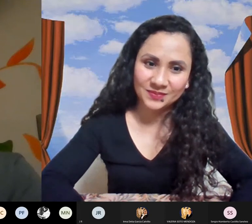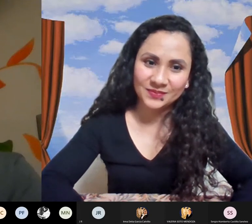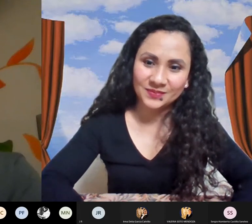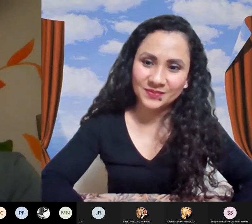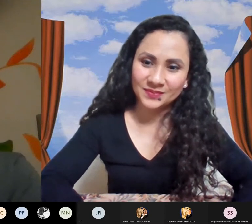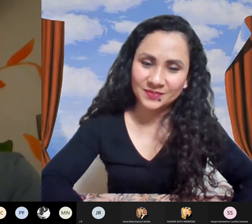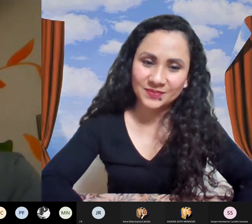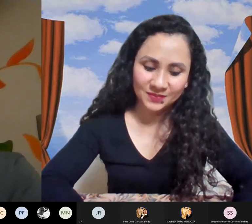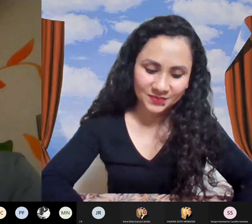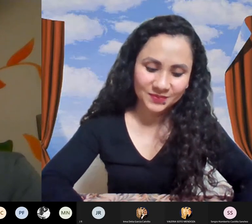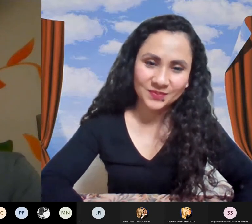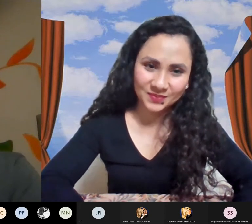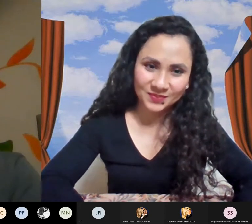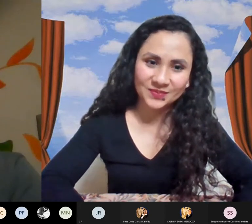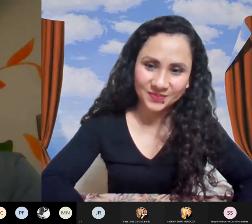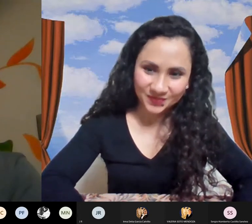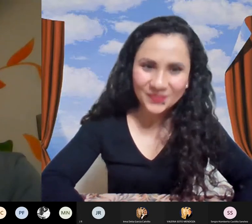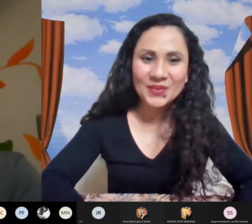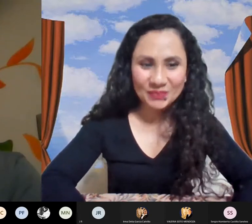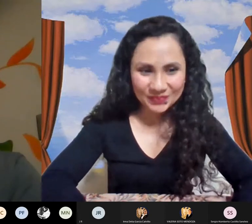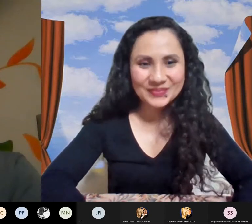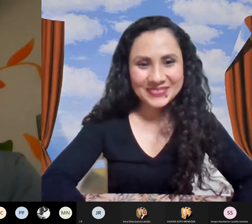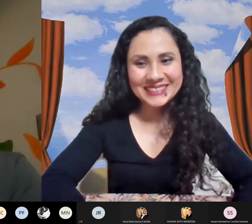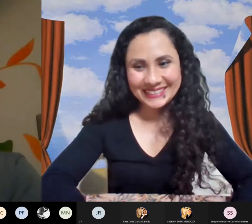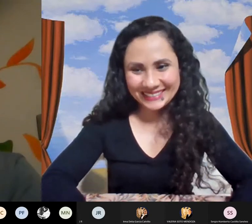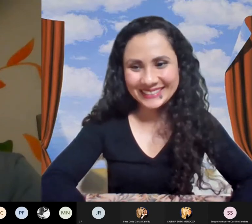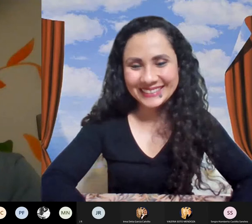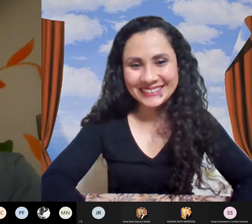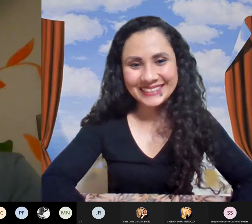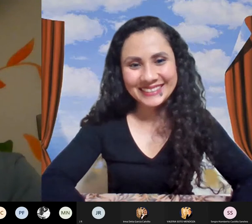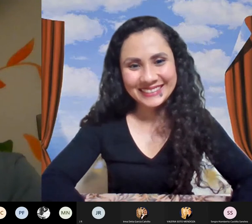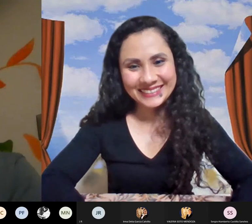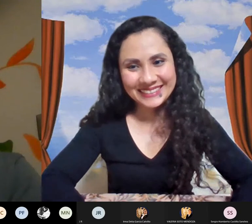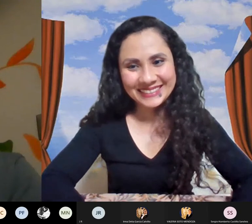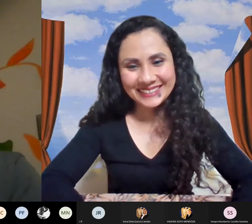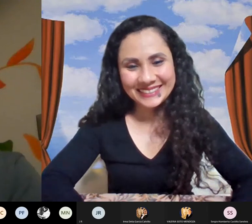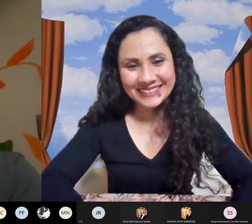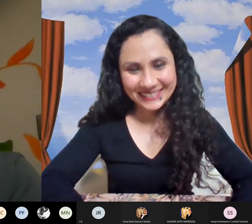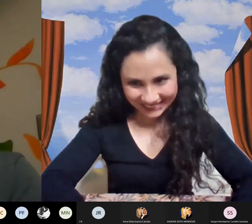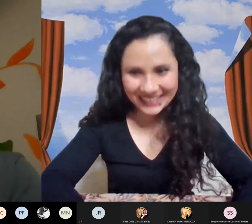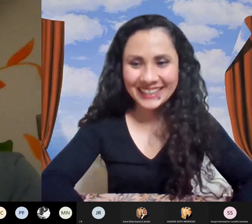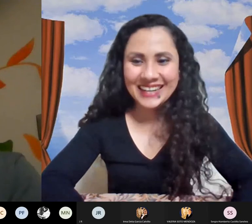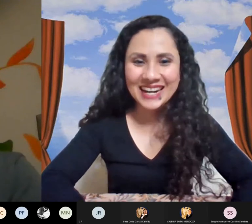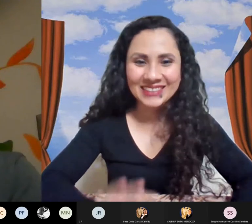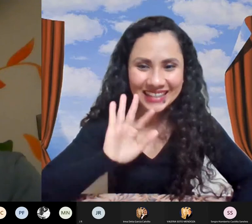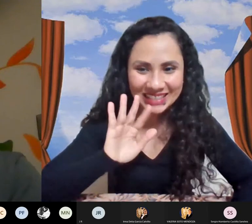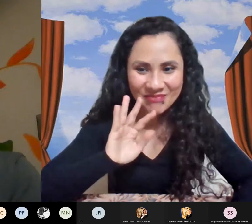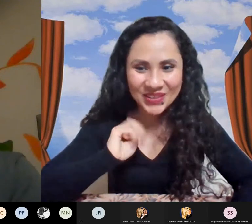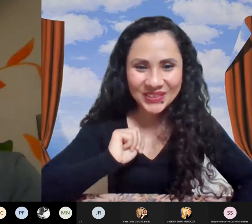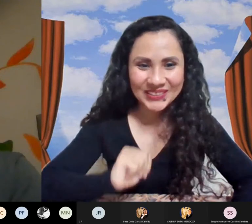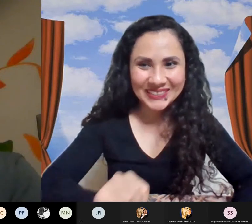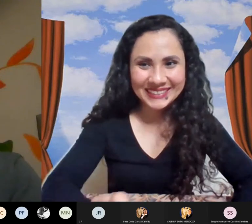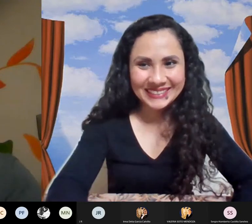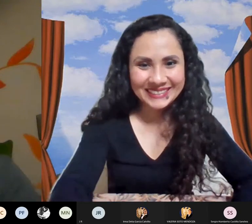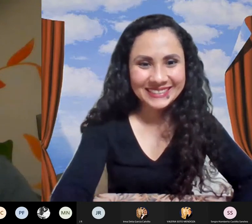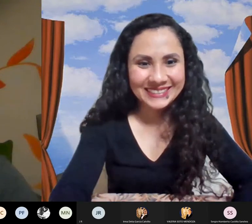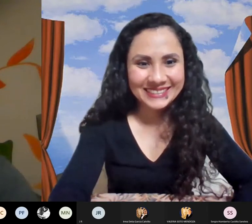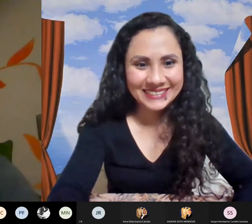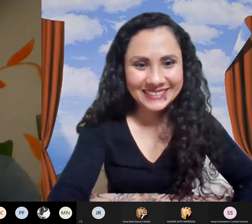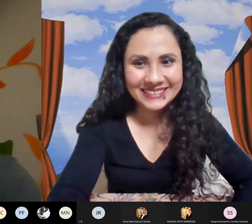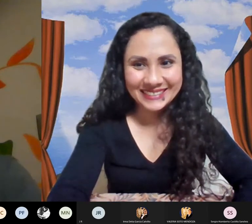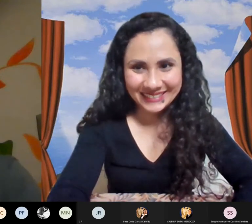pueden compartir respecto a los temas que ha trabajado de nuevo muchas gracias y este estamos en contacto hasta pronto